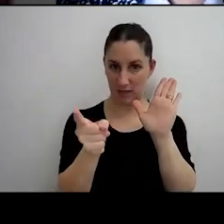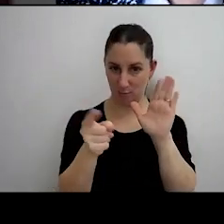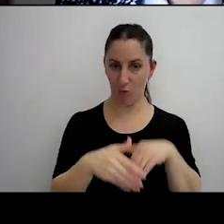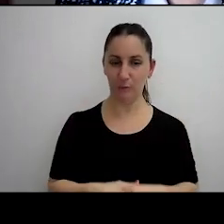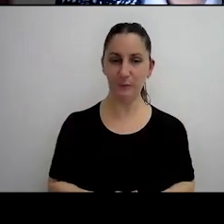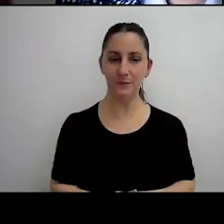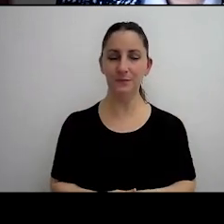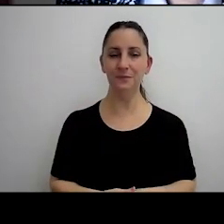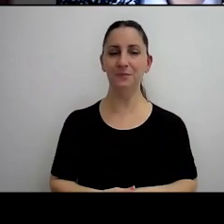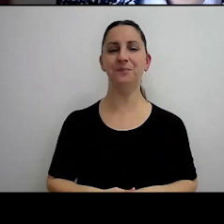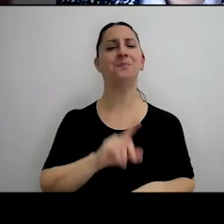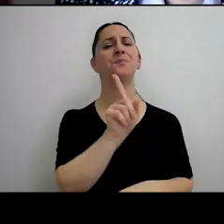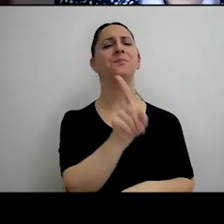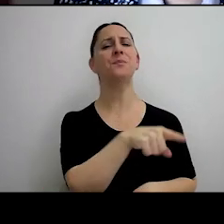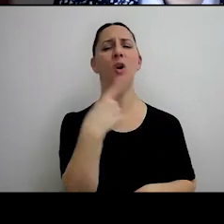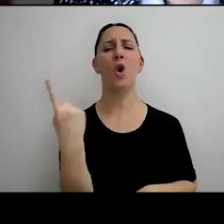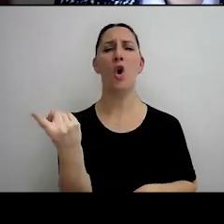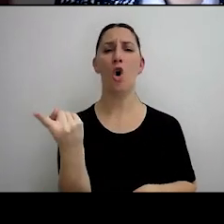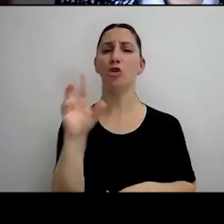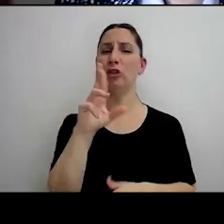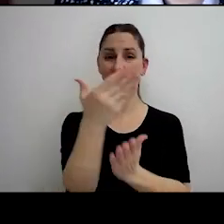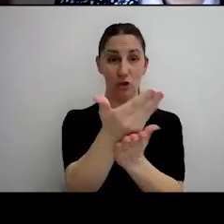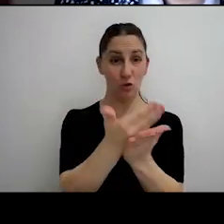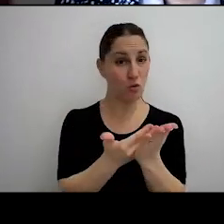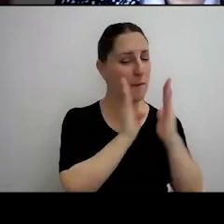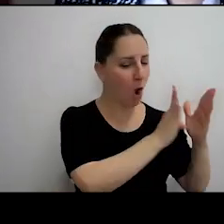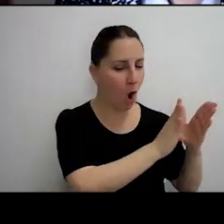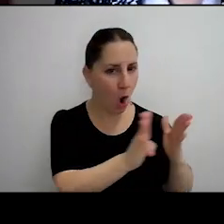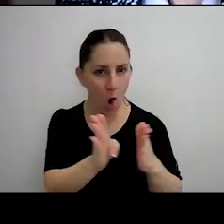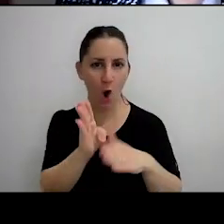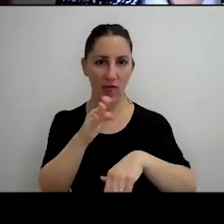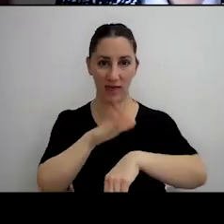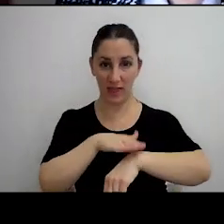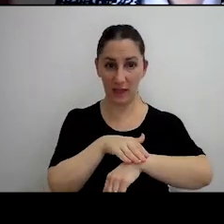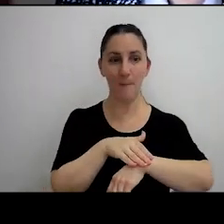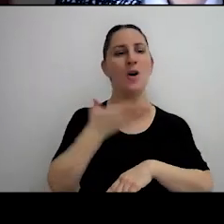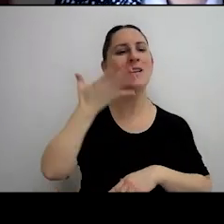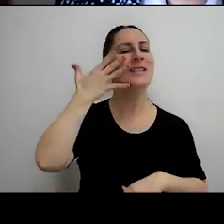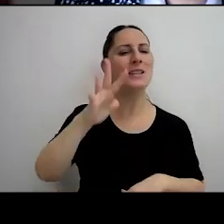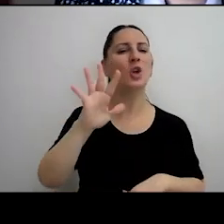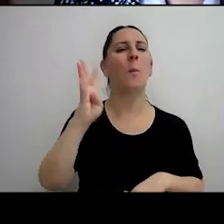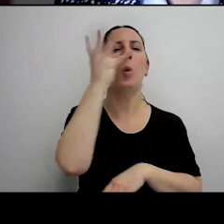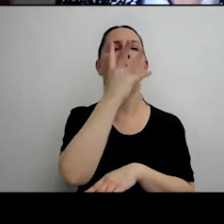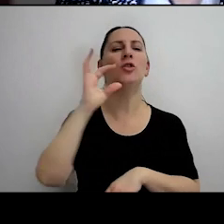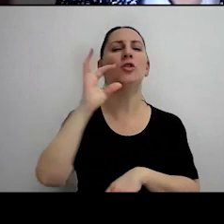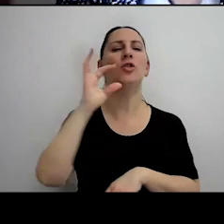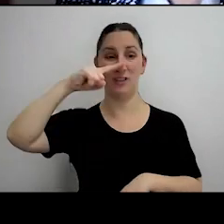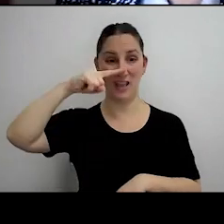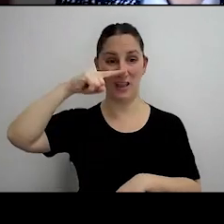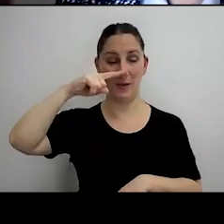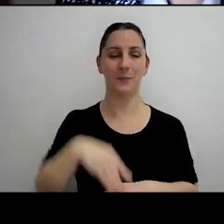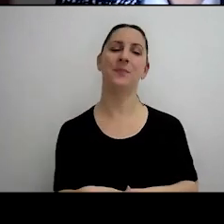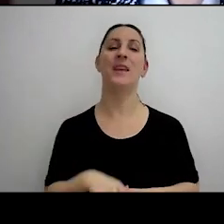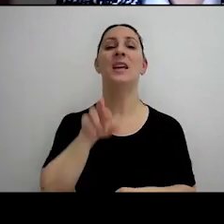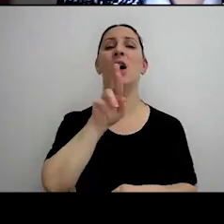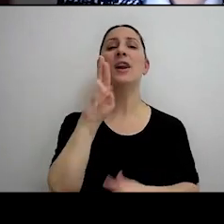Otra resolución, siguiendo siempre el orden cronológico, es la 5407, esta